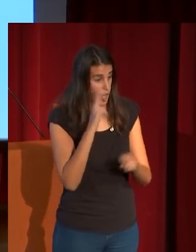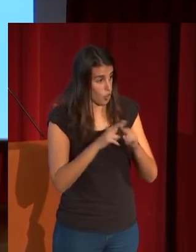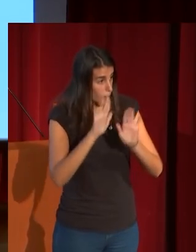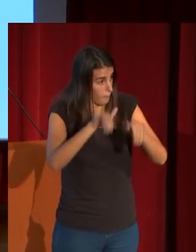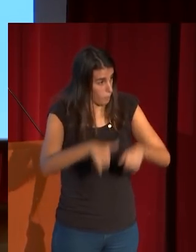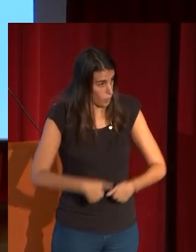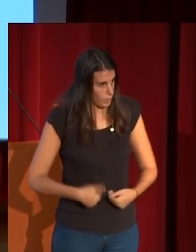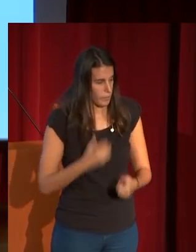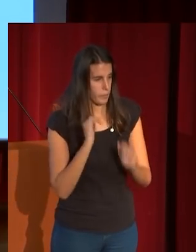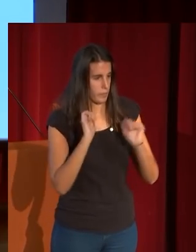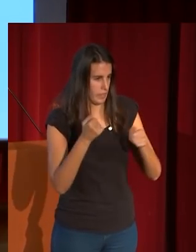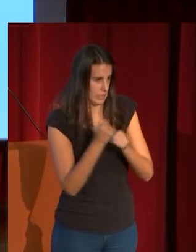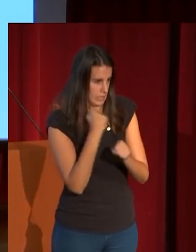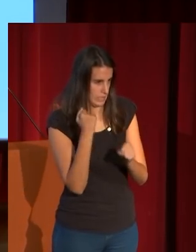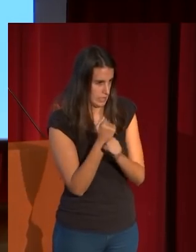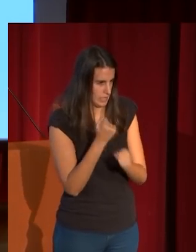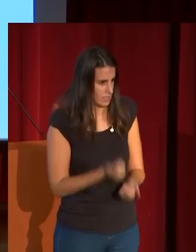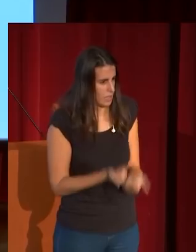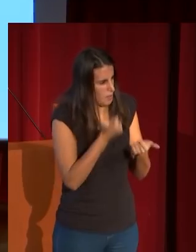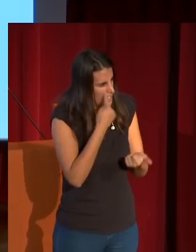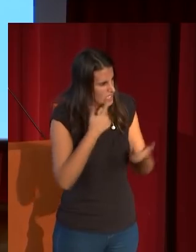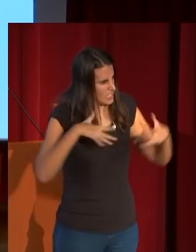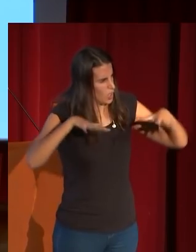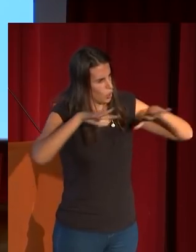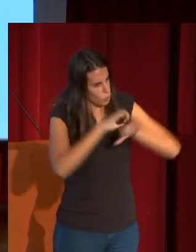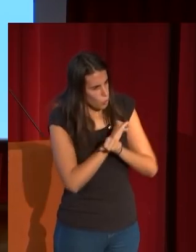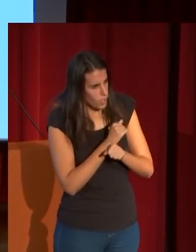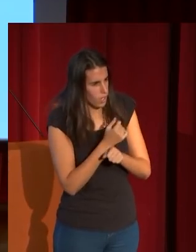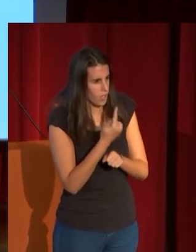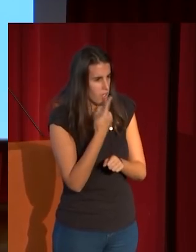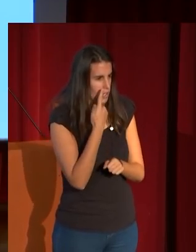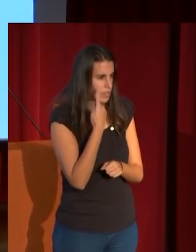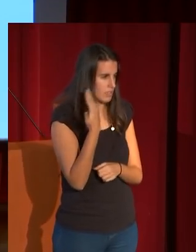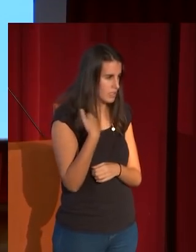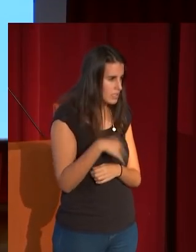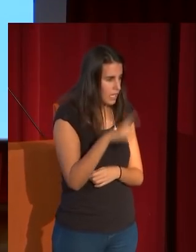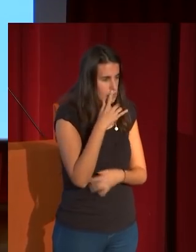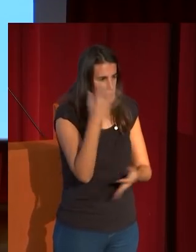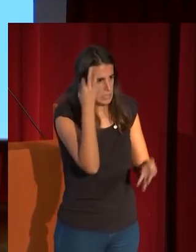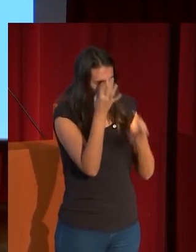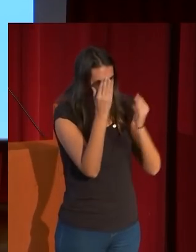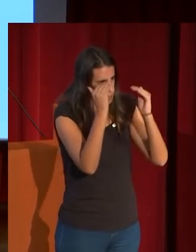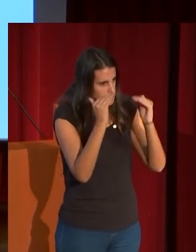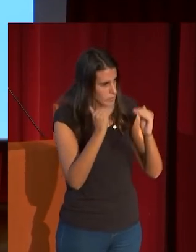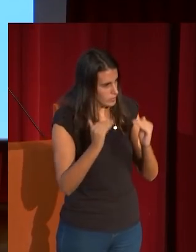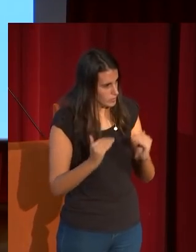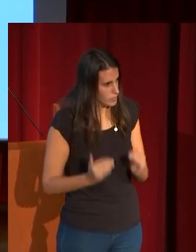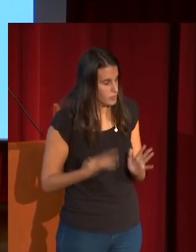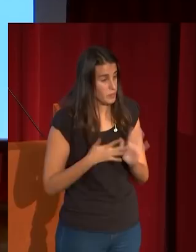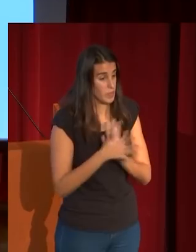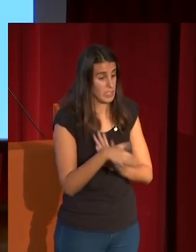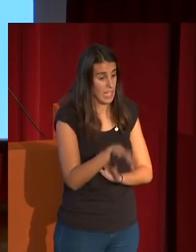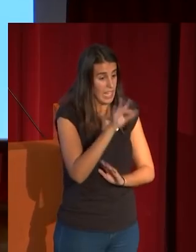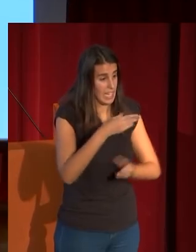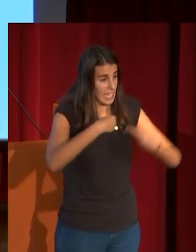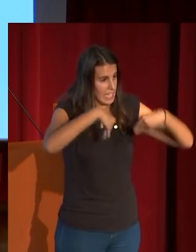temas árabes pero ya de otro modo mucho más deshecho con un abigarramiento cromático extraordinario en este caso con la elección de una